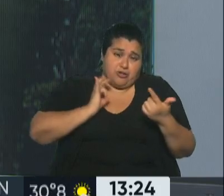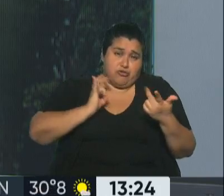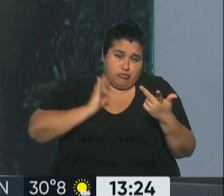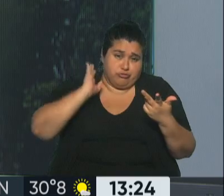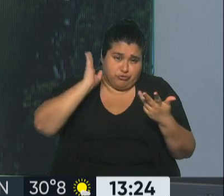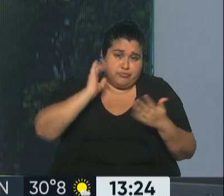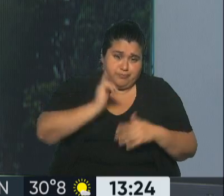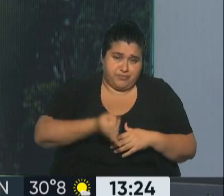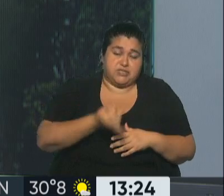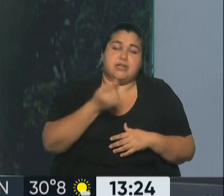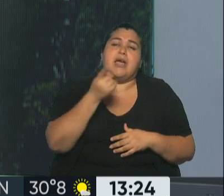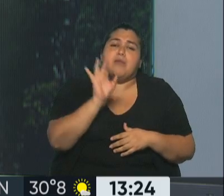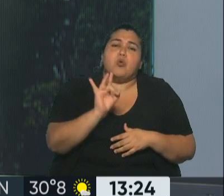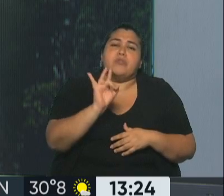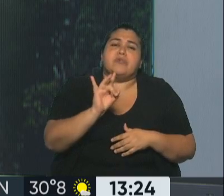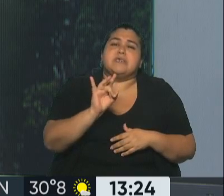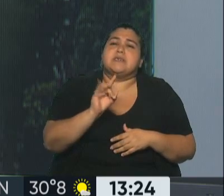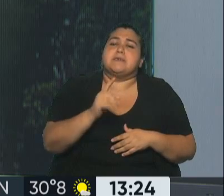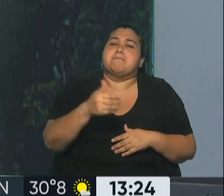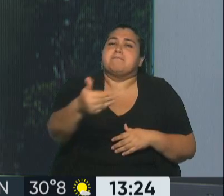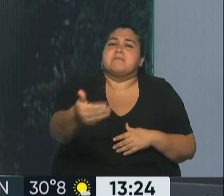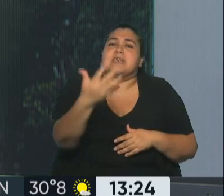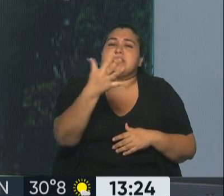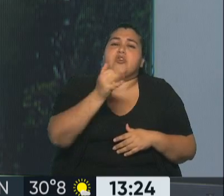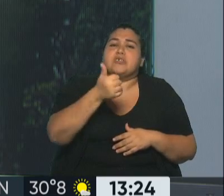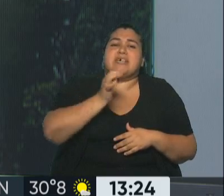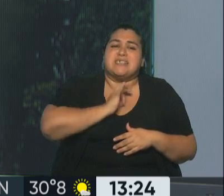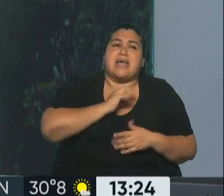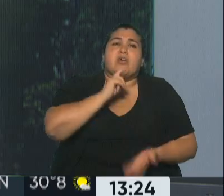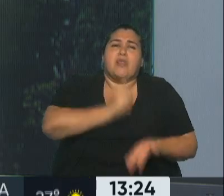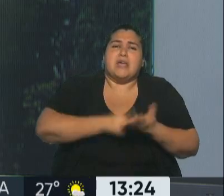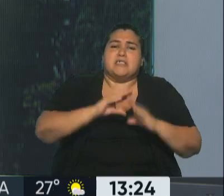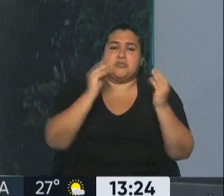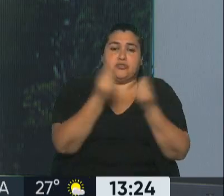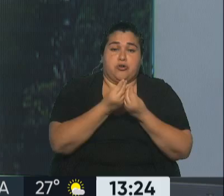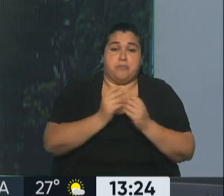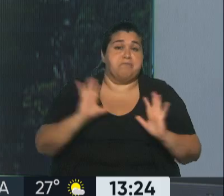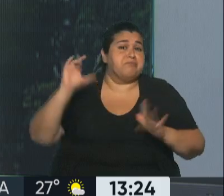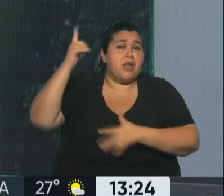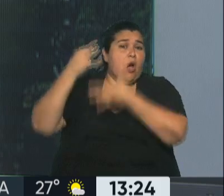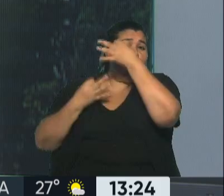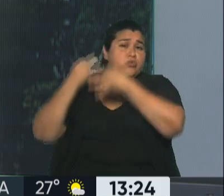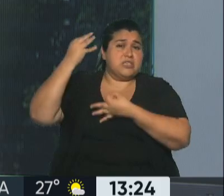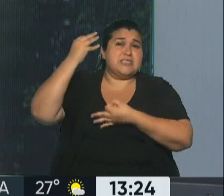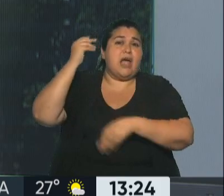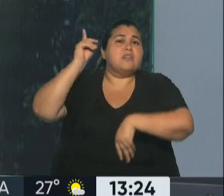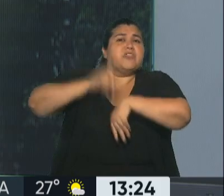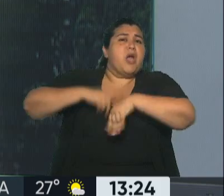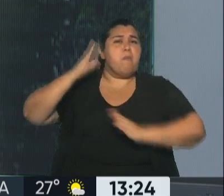Bueno, difícil que en los próximos 5 o 6 años tengamos una definición al respecto. Bueno, la Corte no tiene plazos. con la Corte podría